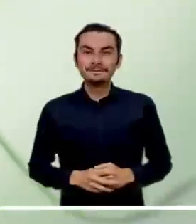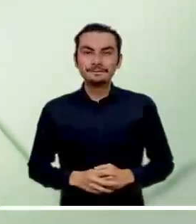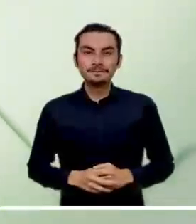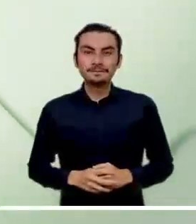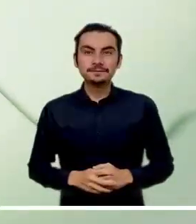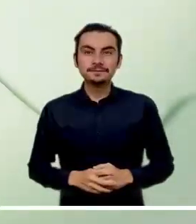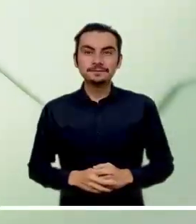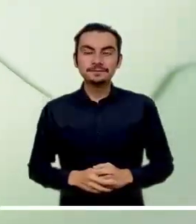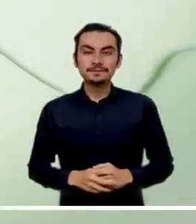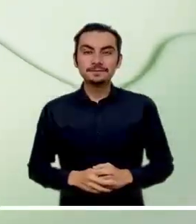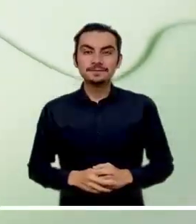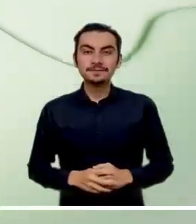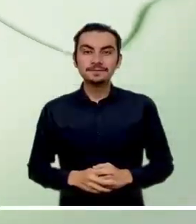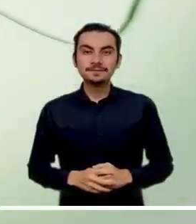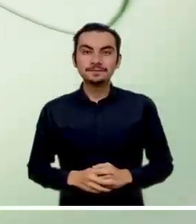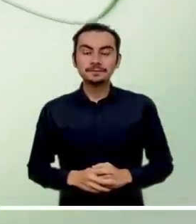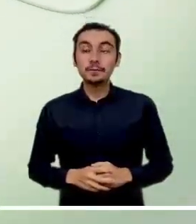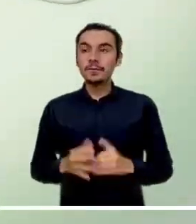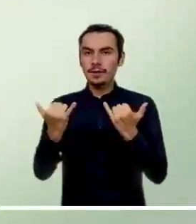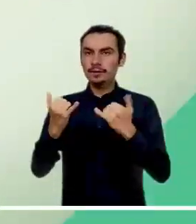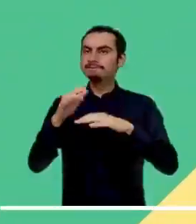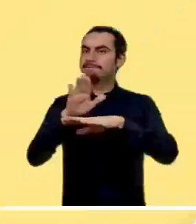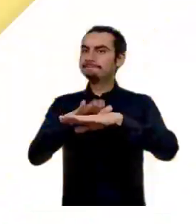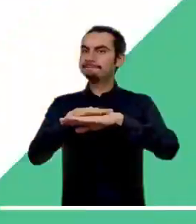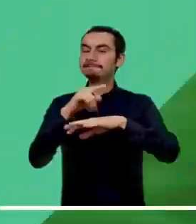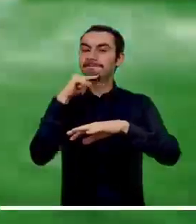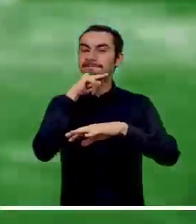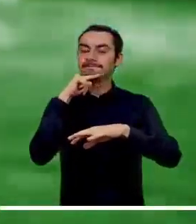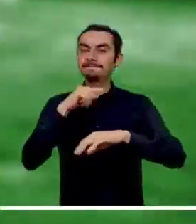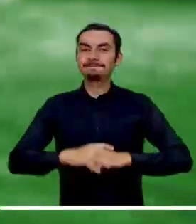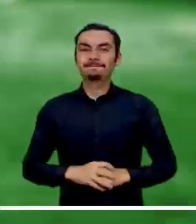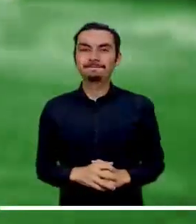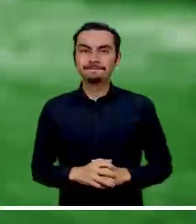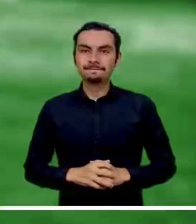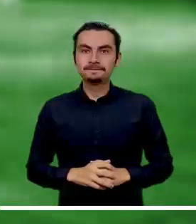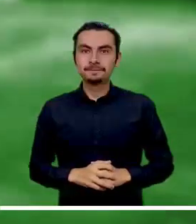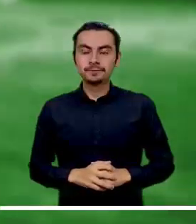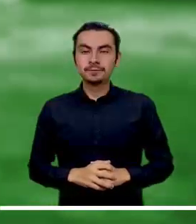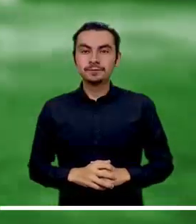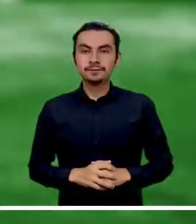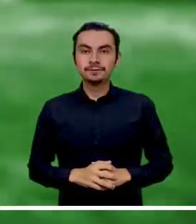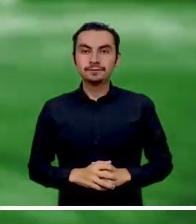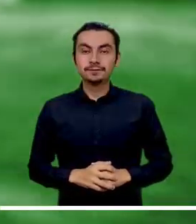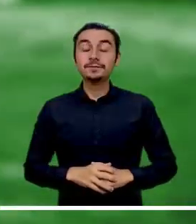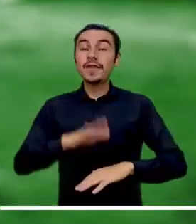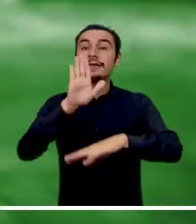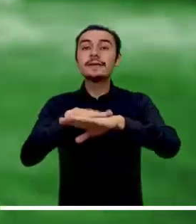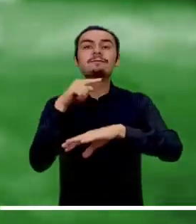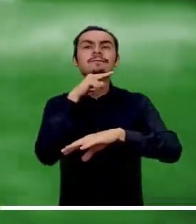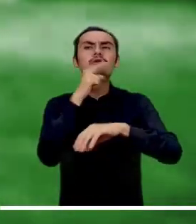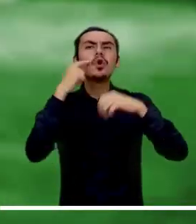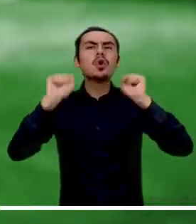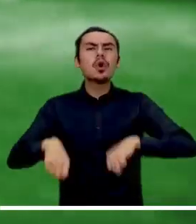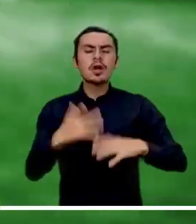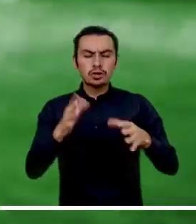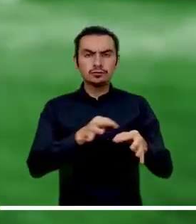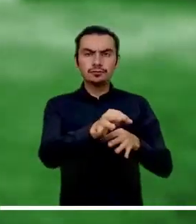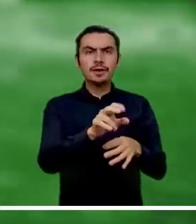centro y oriente y sur de la ciudad. Ahora les presentamos las alertas que se encuentran activas.